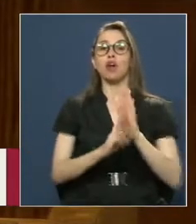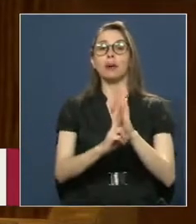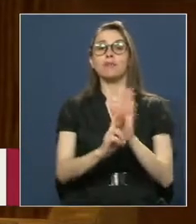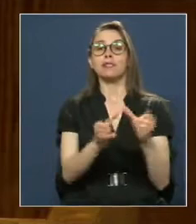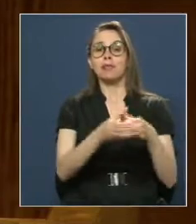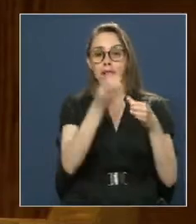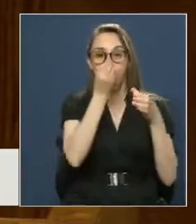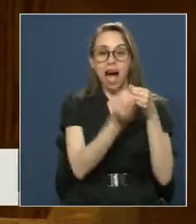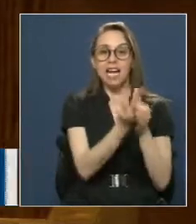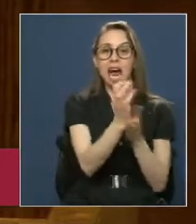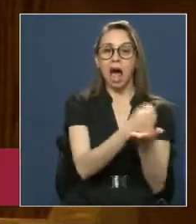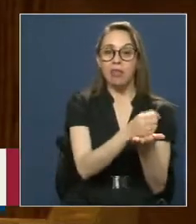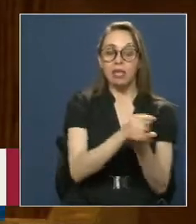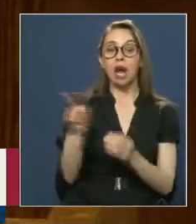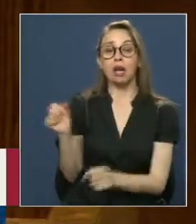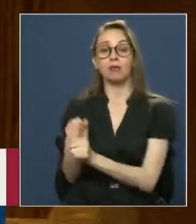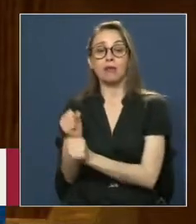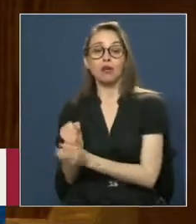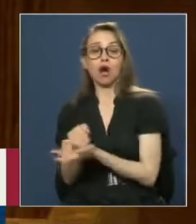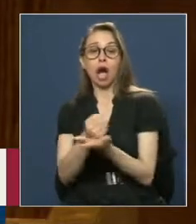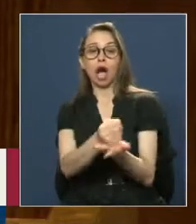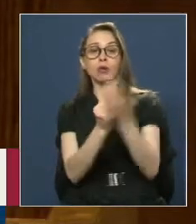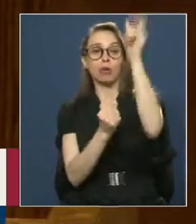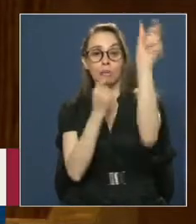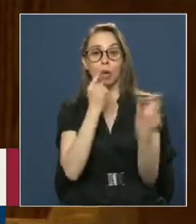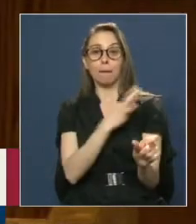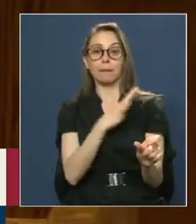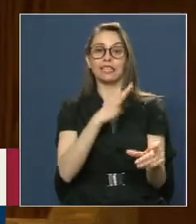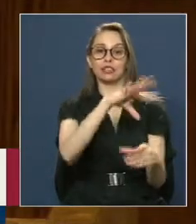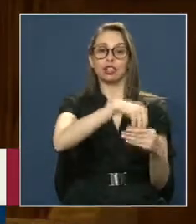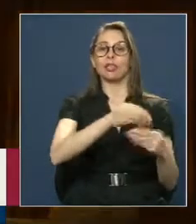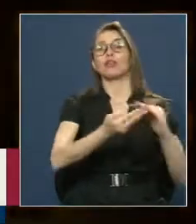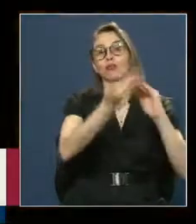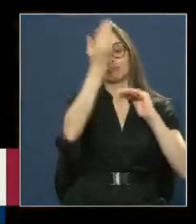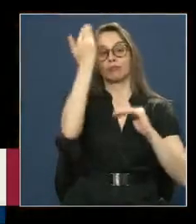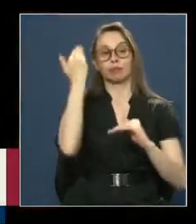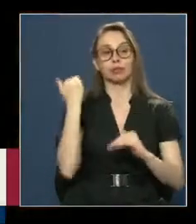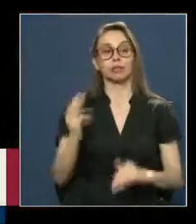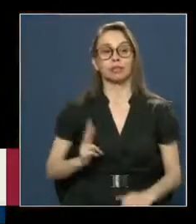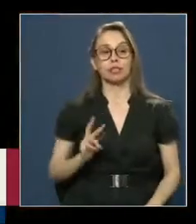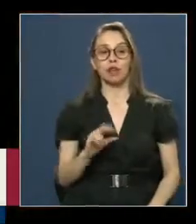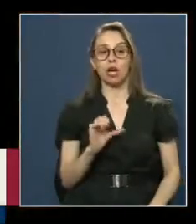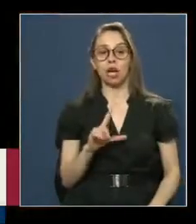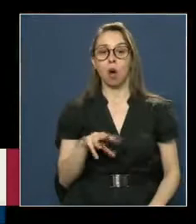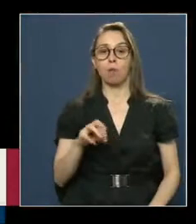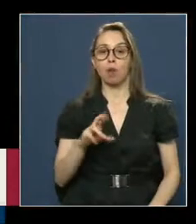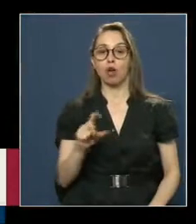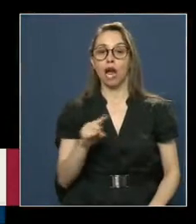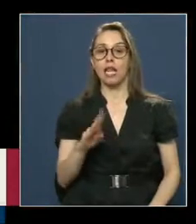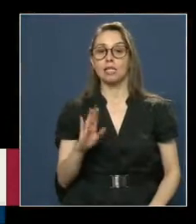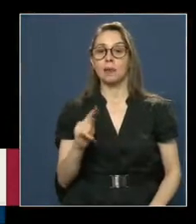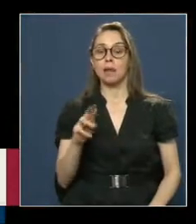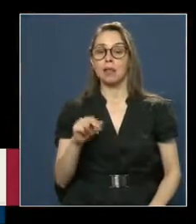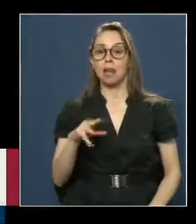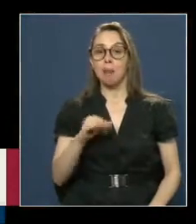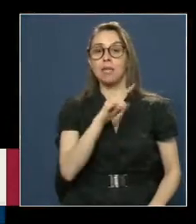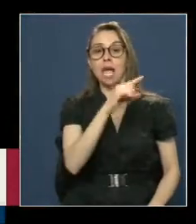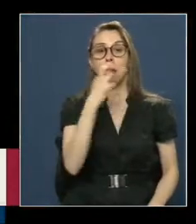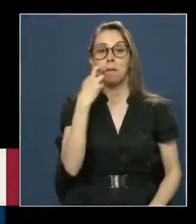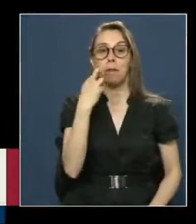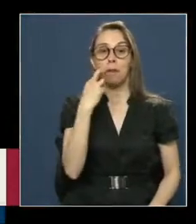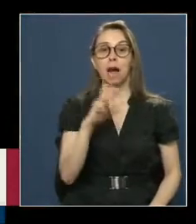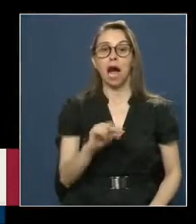se desempeñó como colaborador del ministro del Interior de la época Don Raúl Morales Beltramí Padre